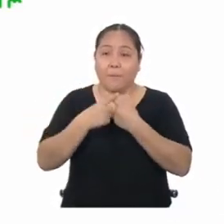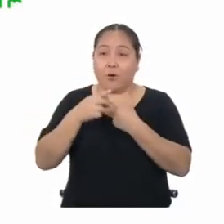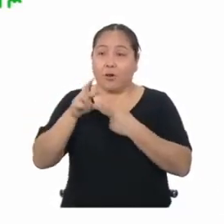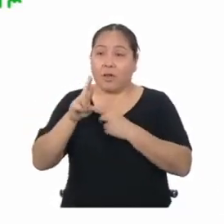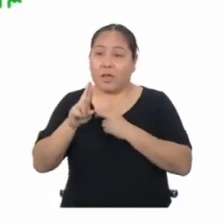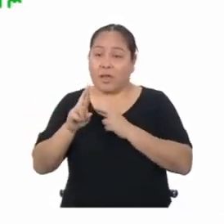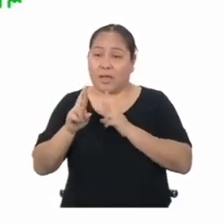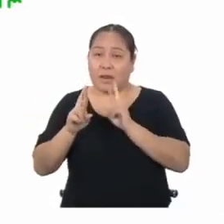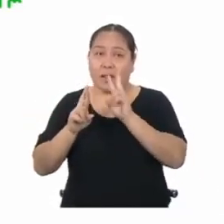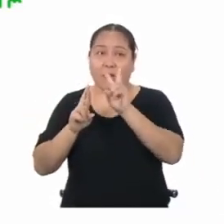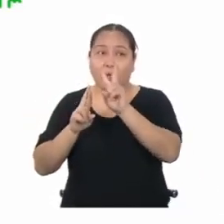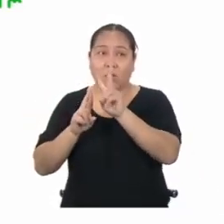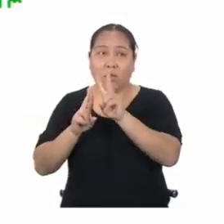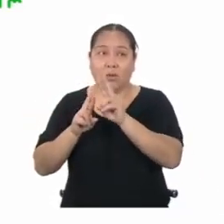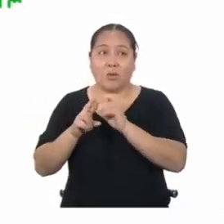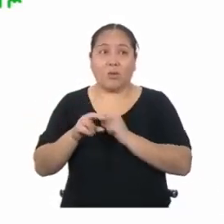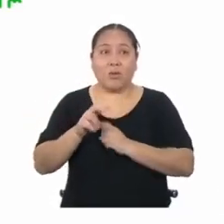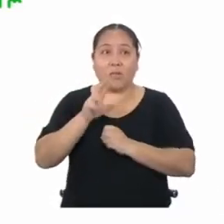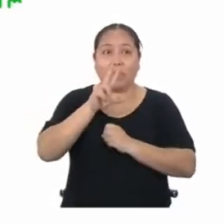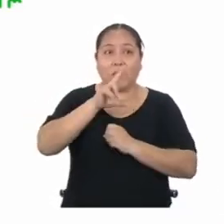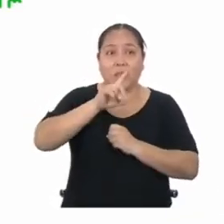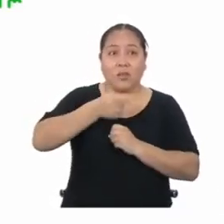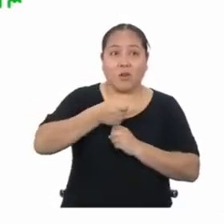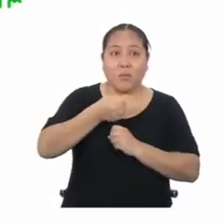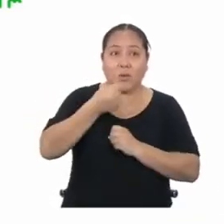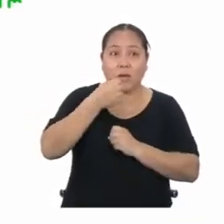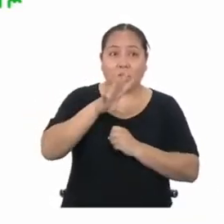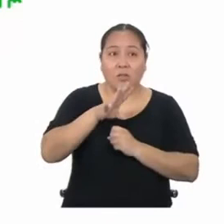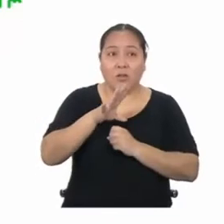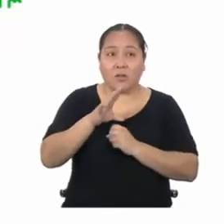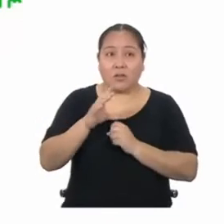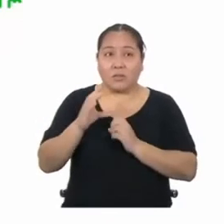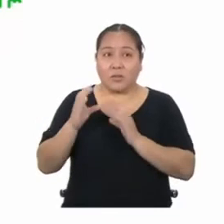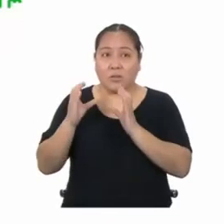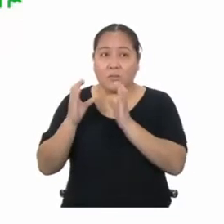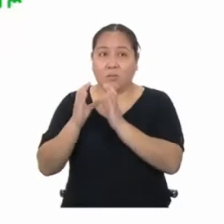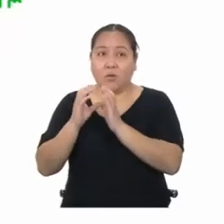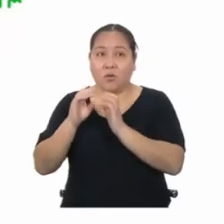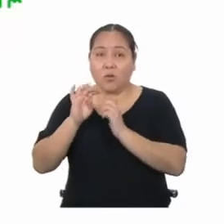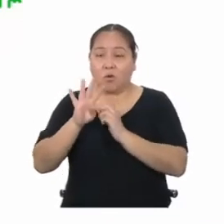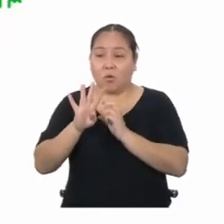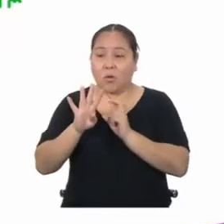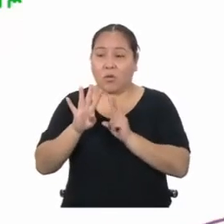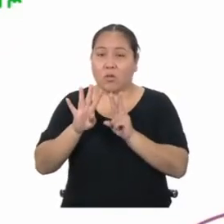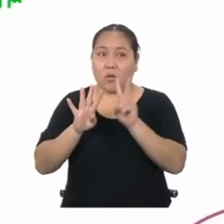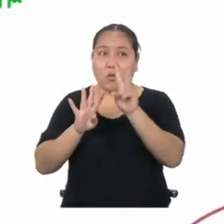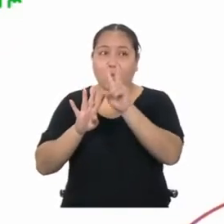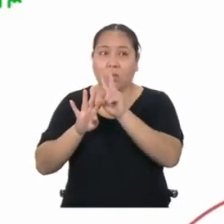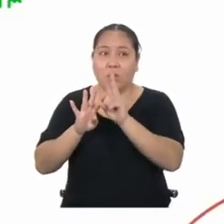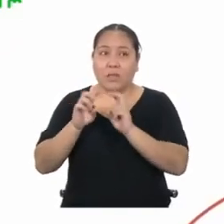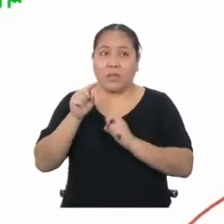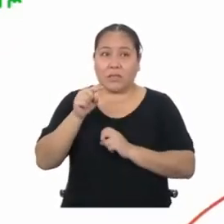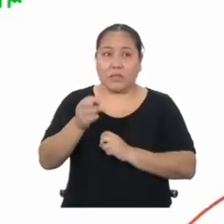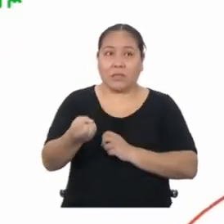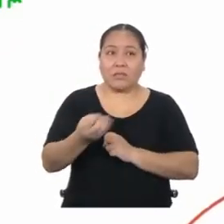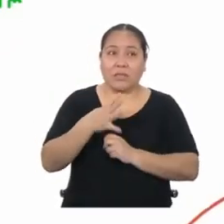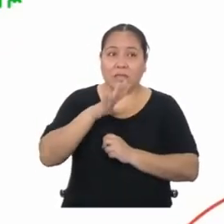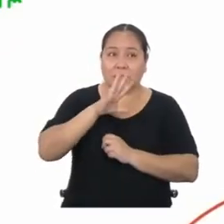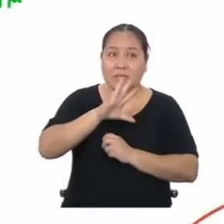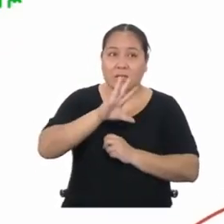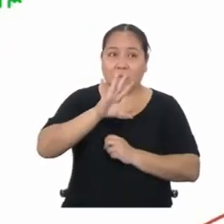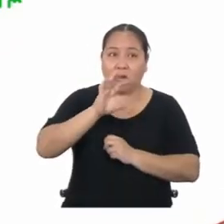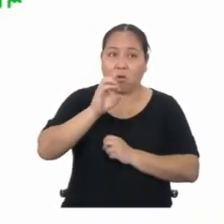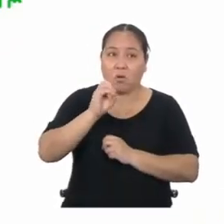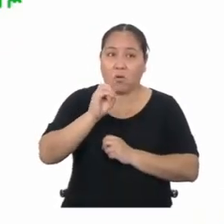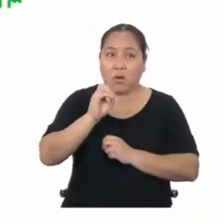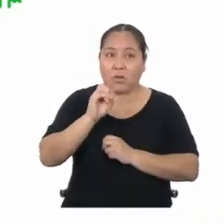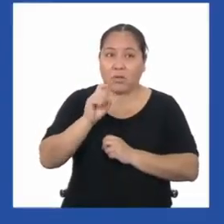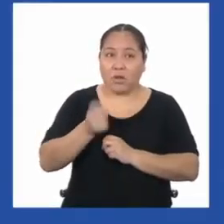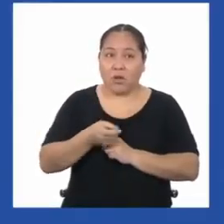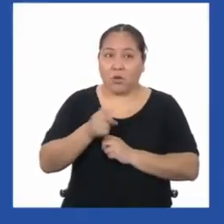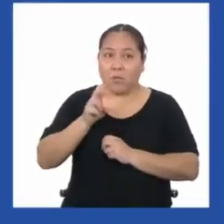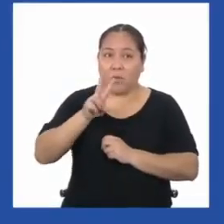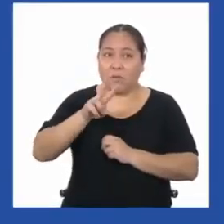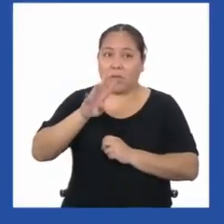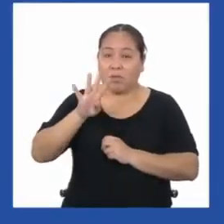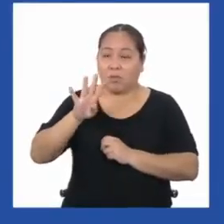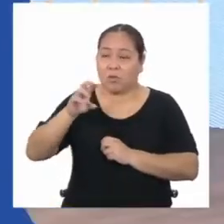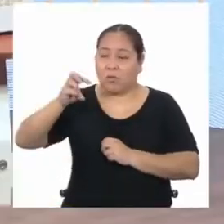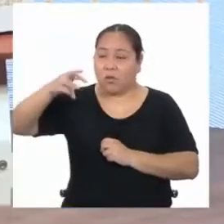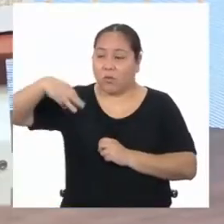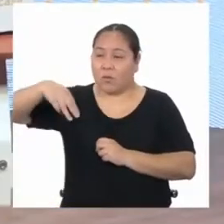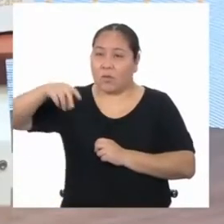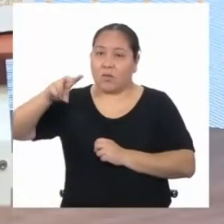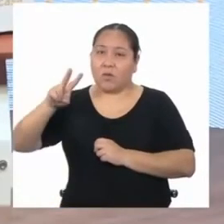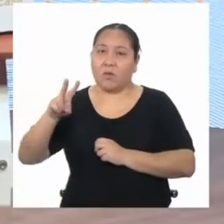,14 por el cuadrado de 4, lo que nos da como resultado 50,24 metros cuadrados.